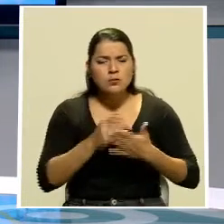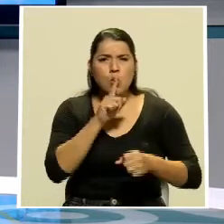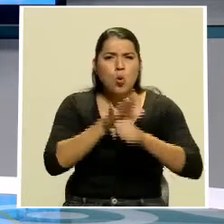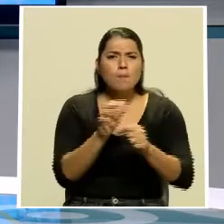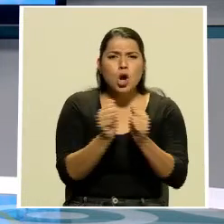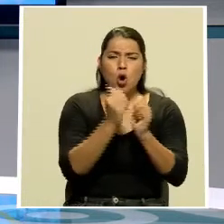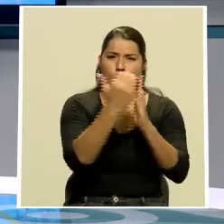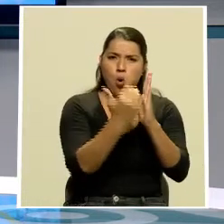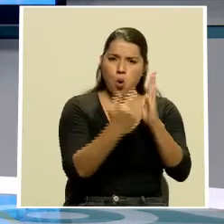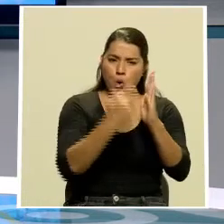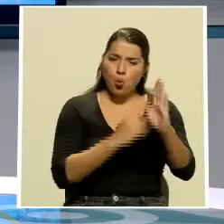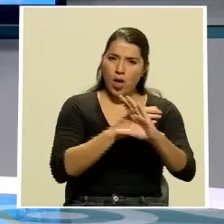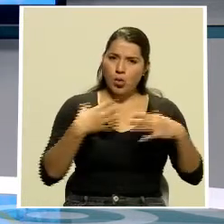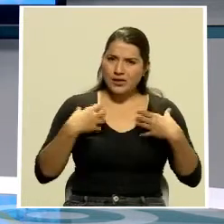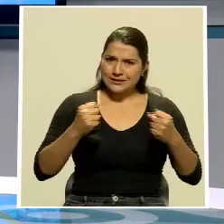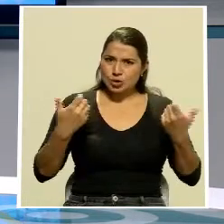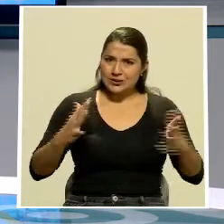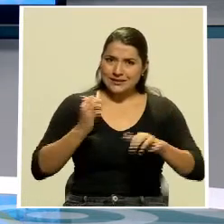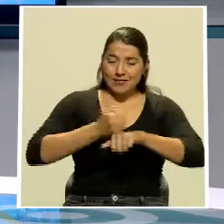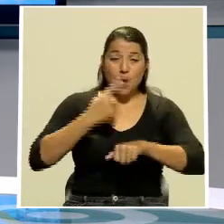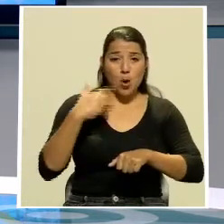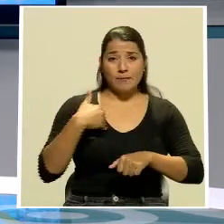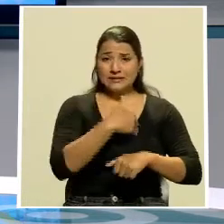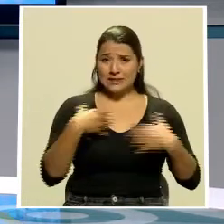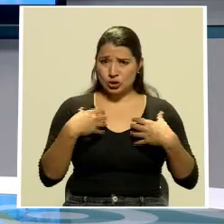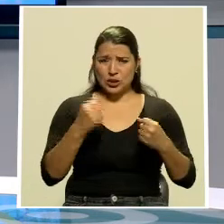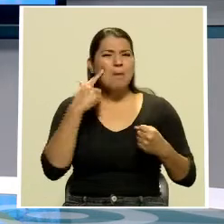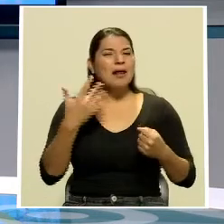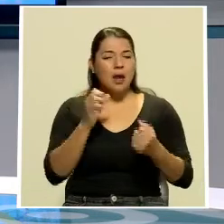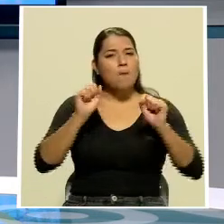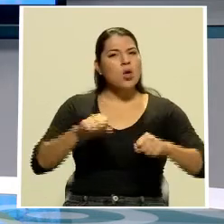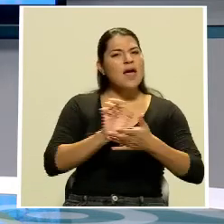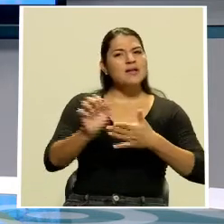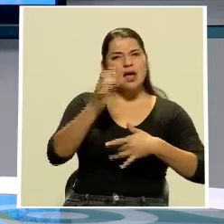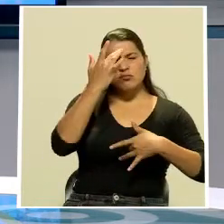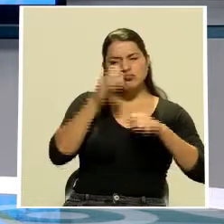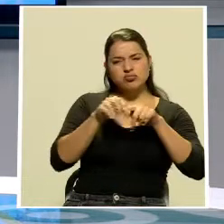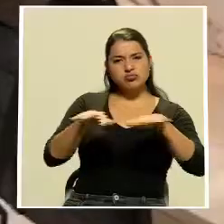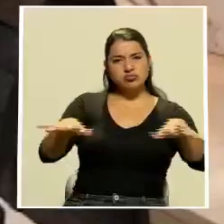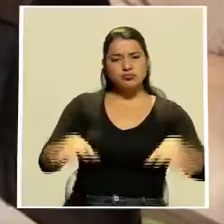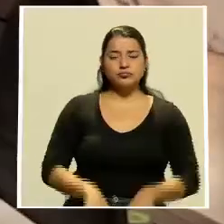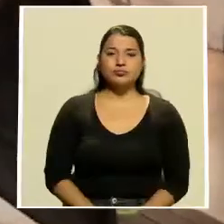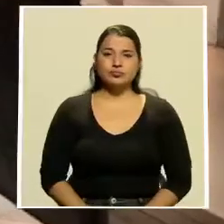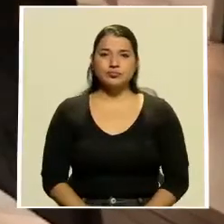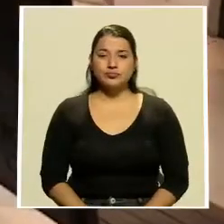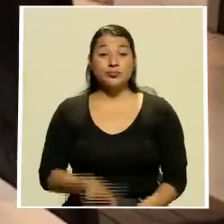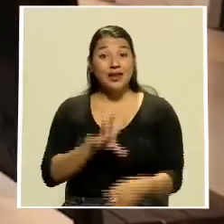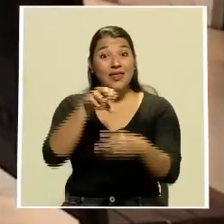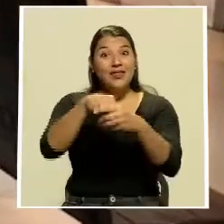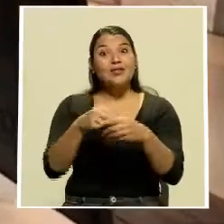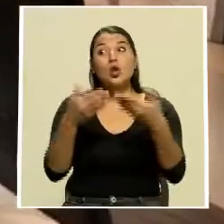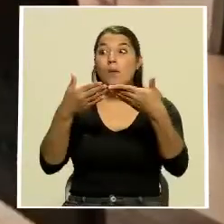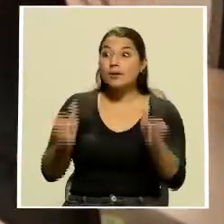sanitarios establecidos por el Ministerio de Salud con el fin de evitar el contagio de la COVID. Como parte de la